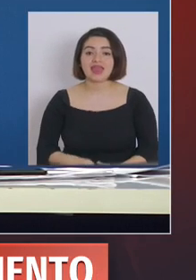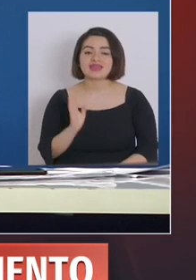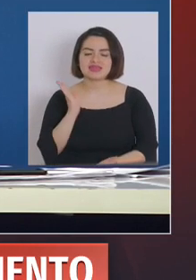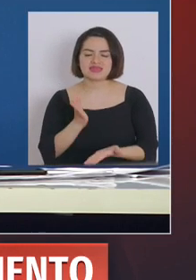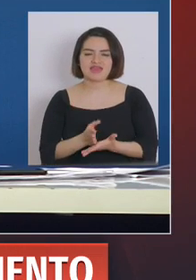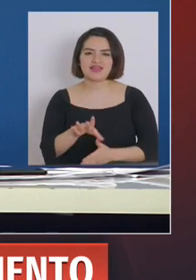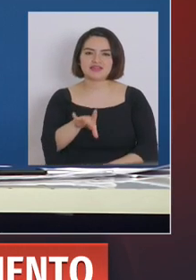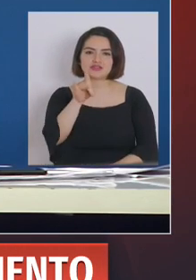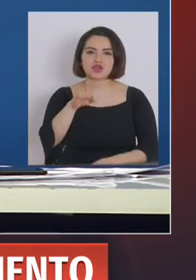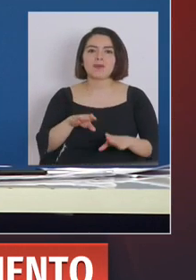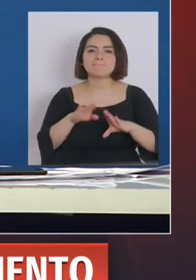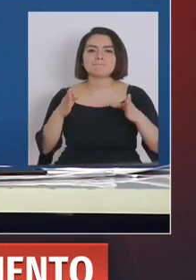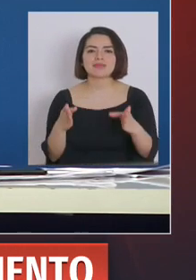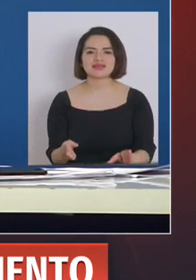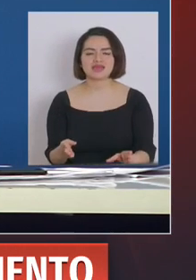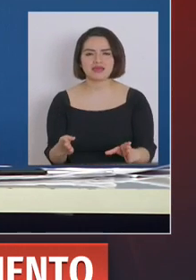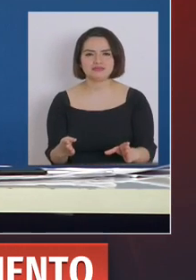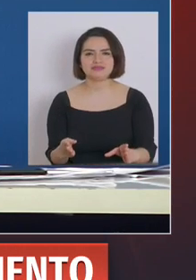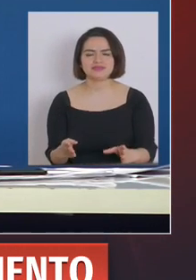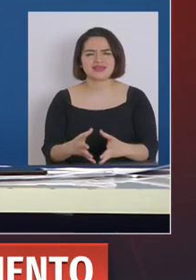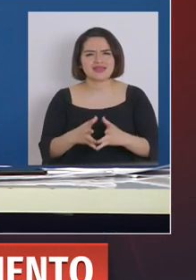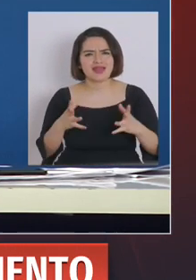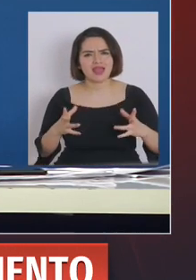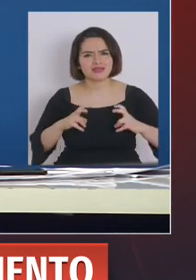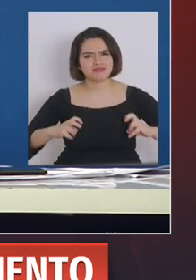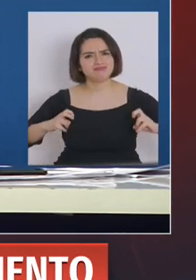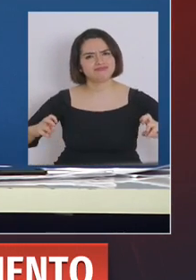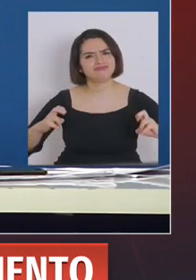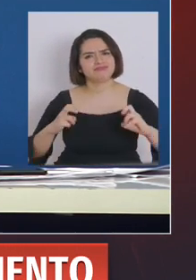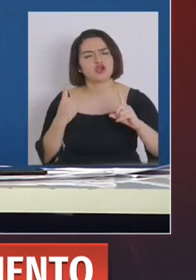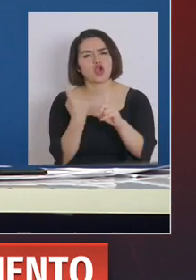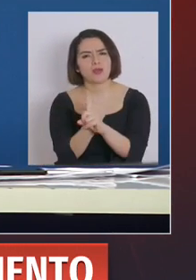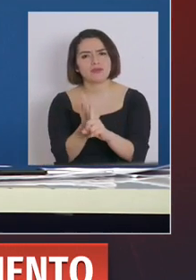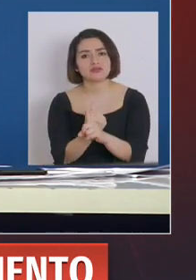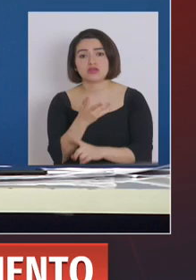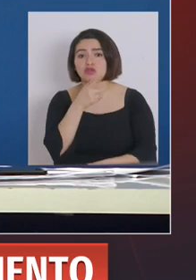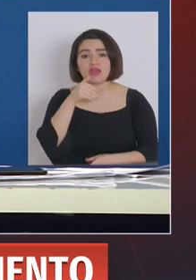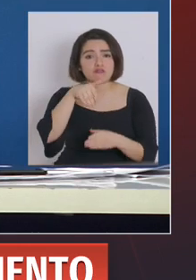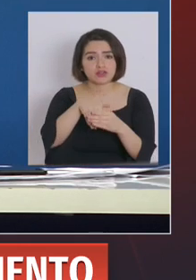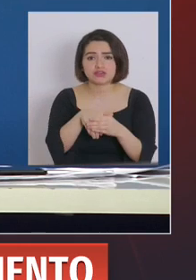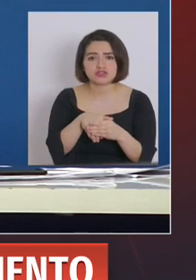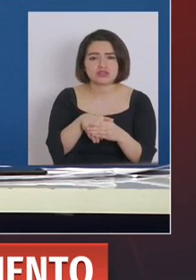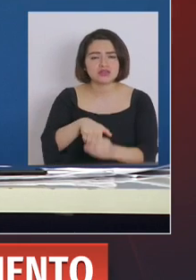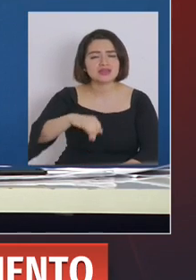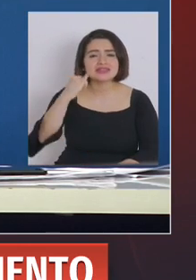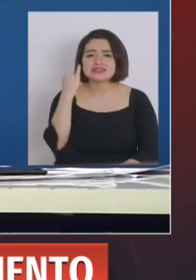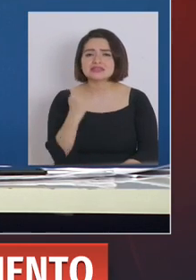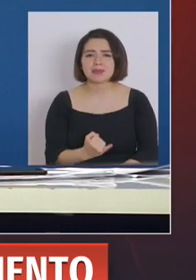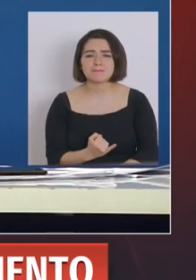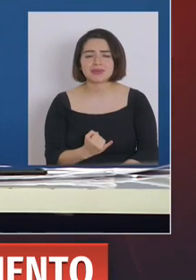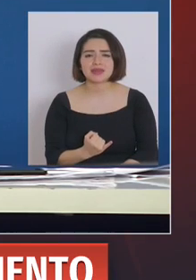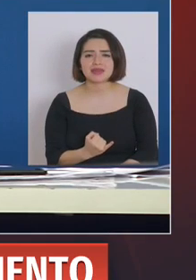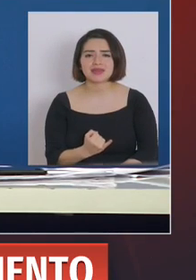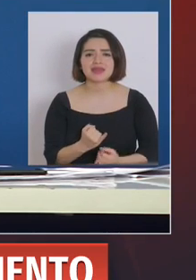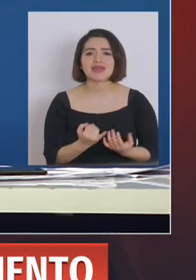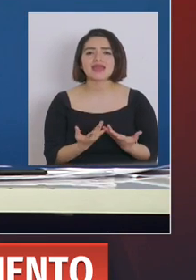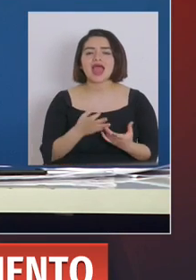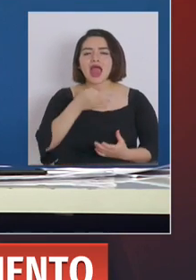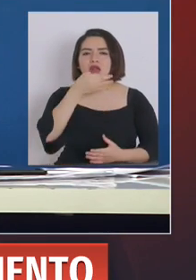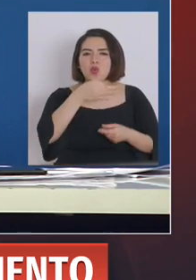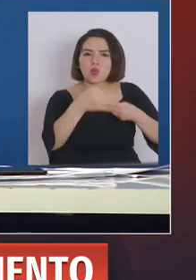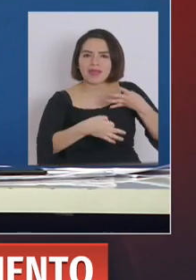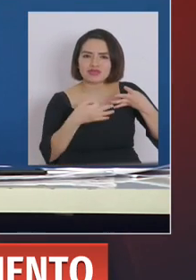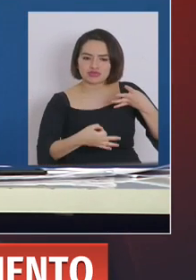gigante donde se conversan estos temas y no hay votación. Siempre se hace utilizando